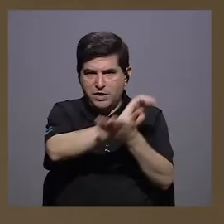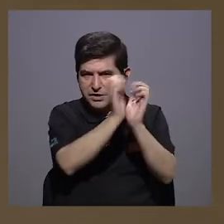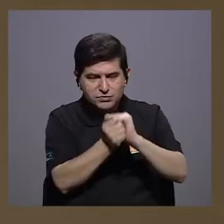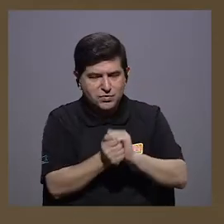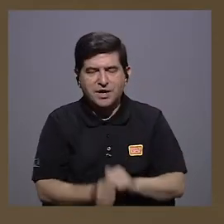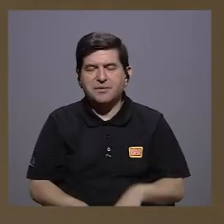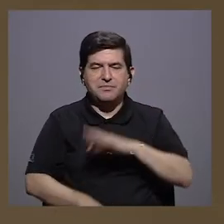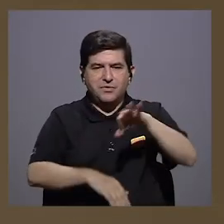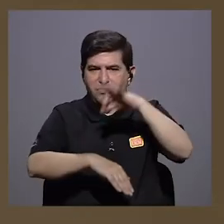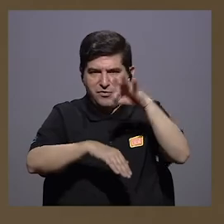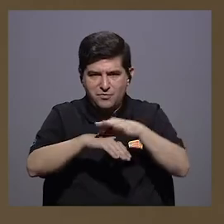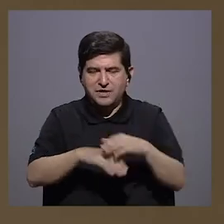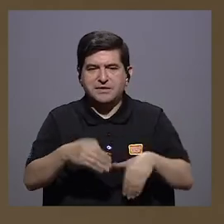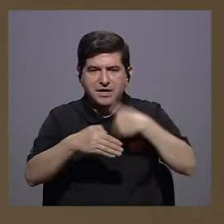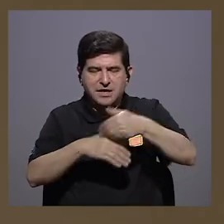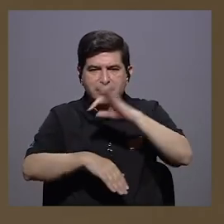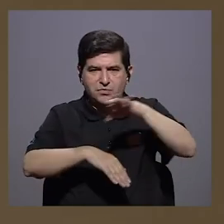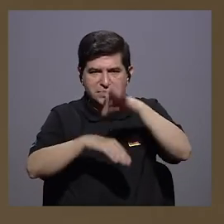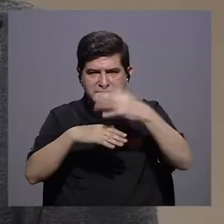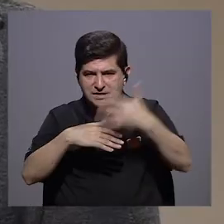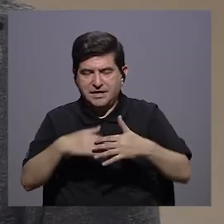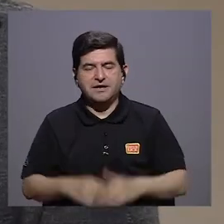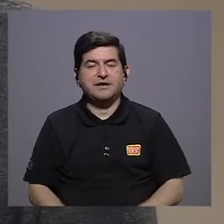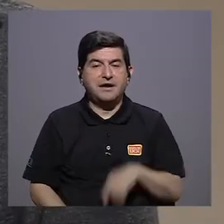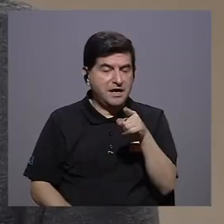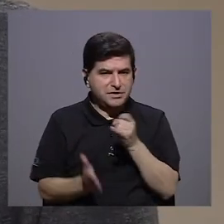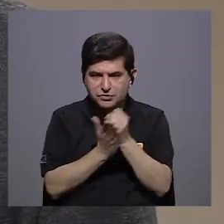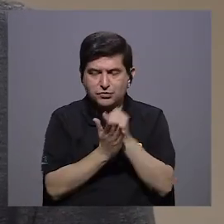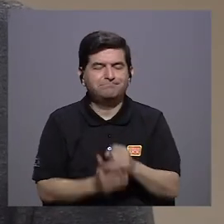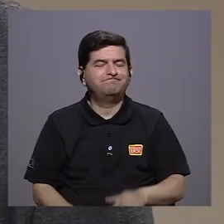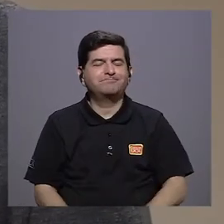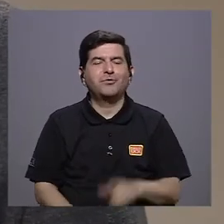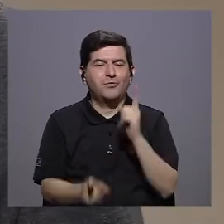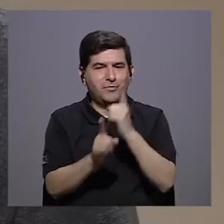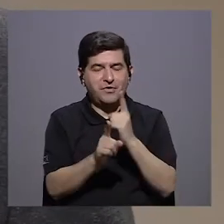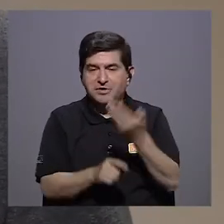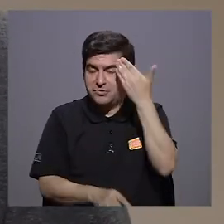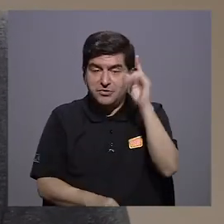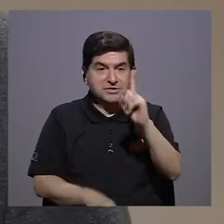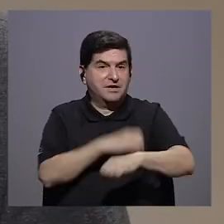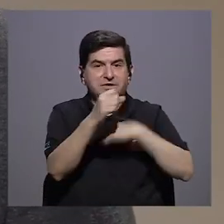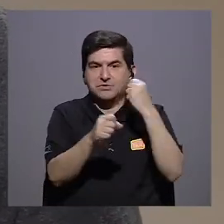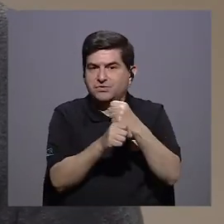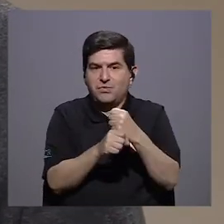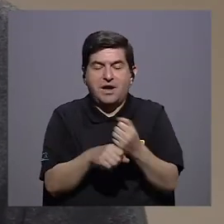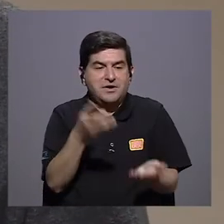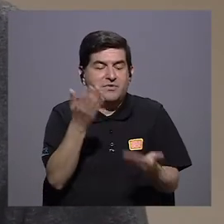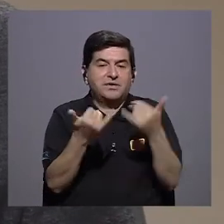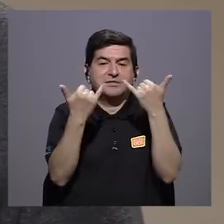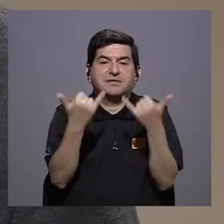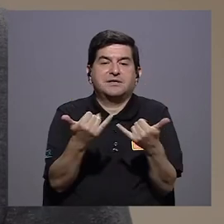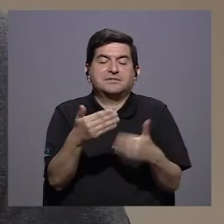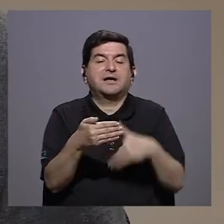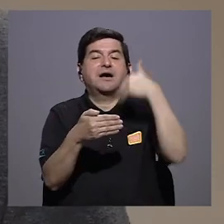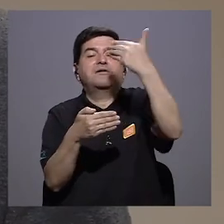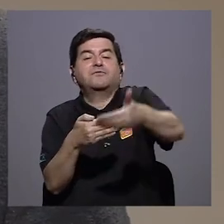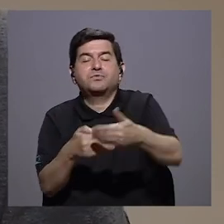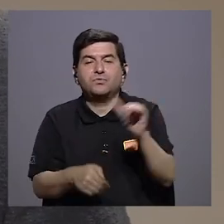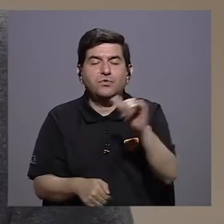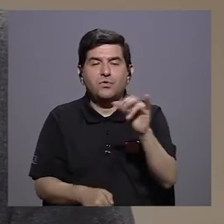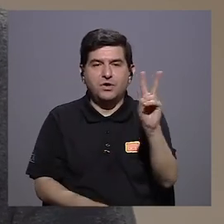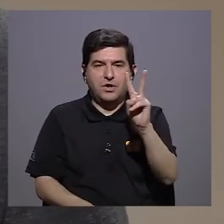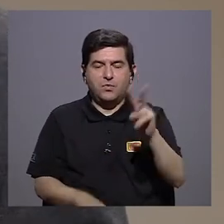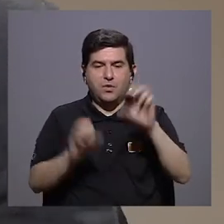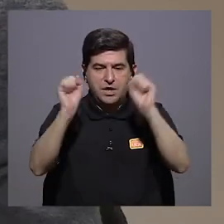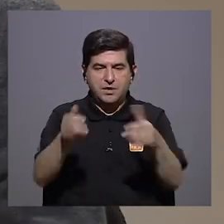algo mucho más amplio que eso que todavía no está investigado? Todavía no está investigado y no sabemos si de aquí a un año, si a me dio una infección hoy y un año tal vez venga